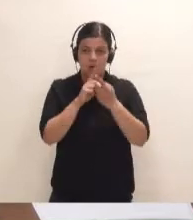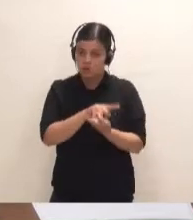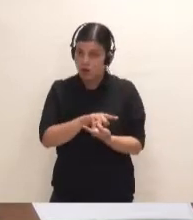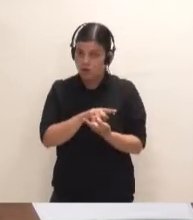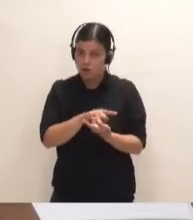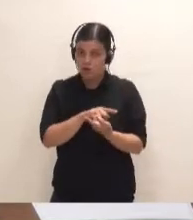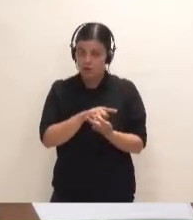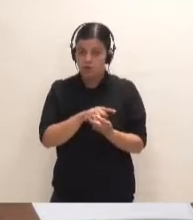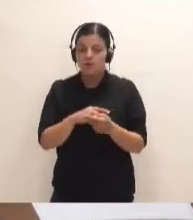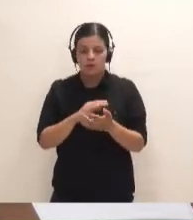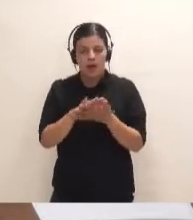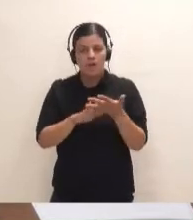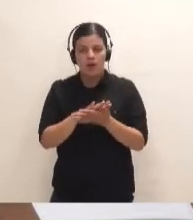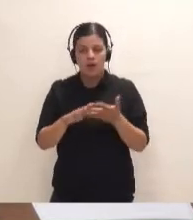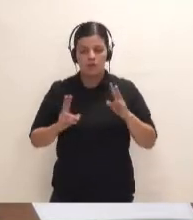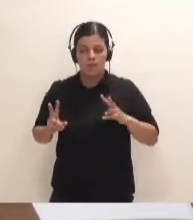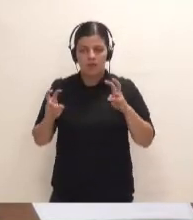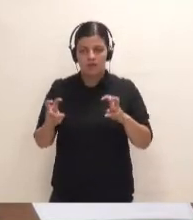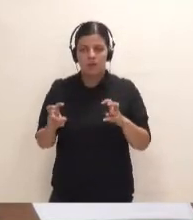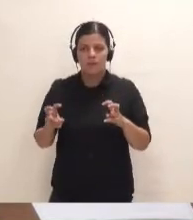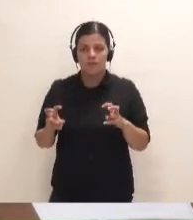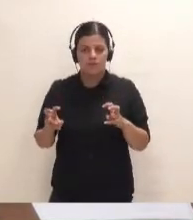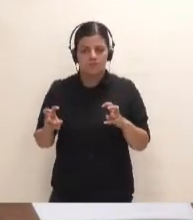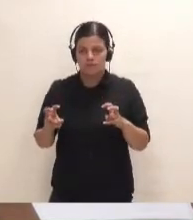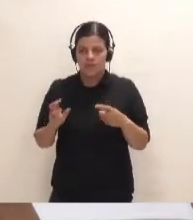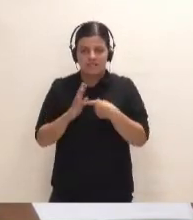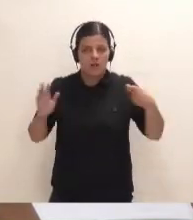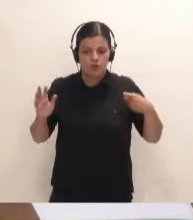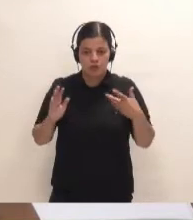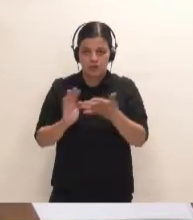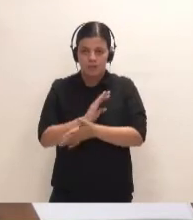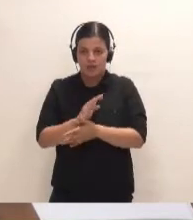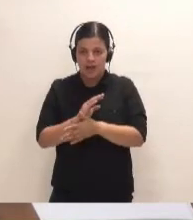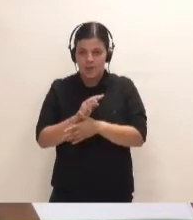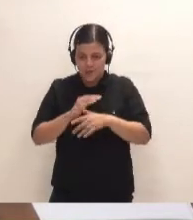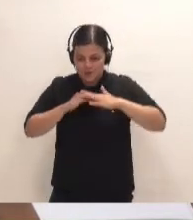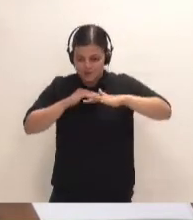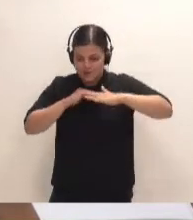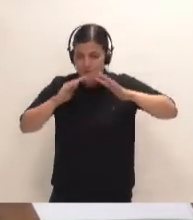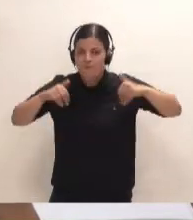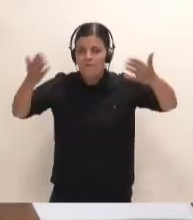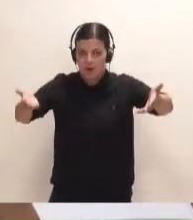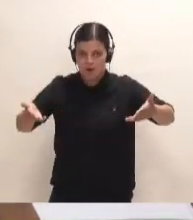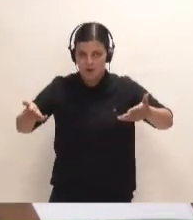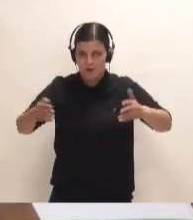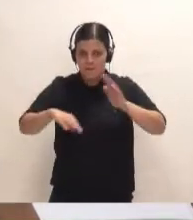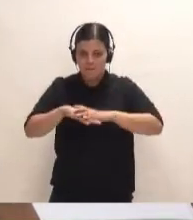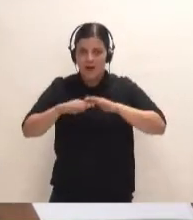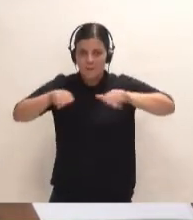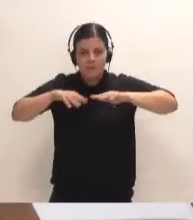estábamos hablando es precisamente de en su momento era un proyecto exento, se hacía fuera de la costa para que no afectara a las playas y que tenía que